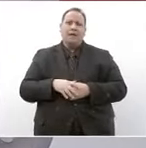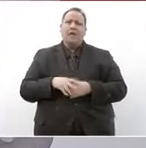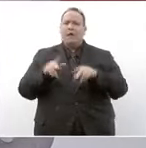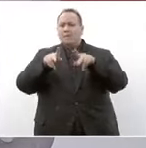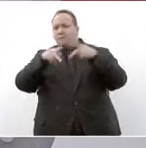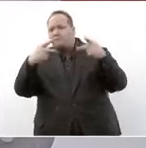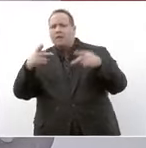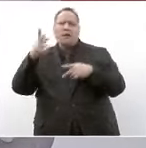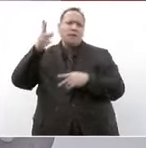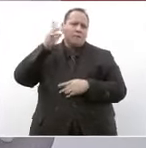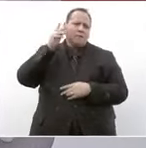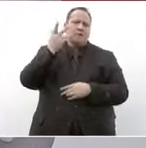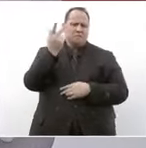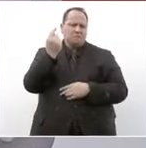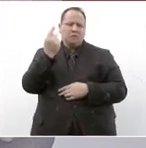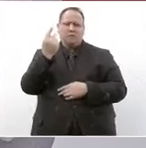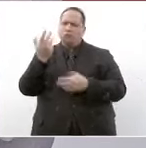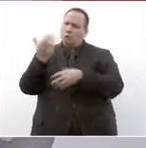nos acompañan.